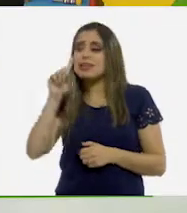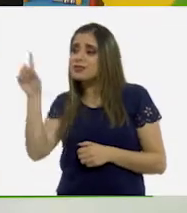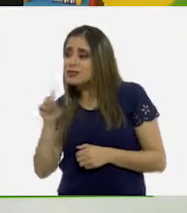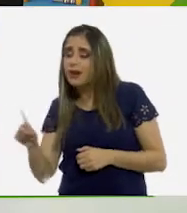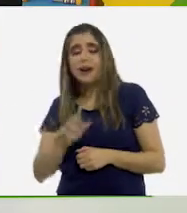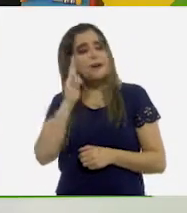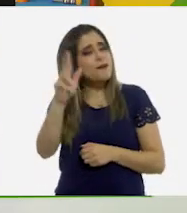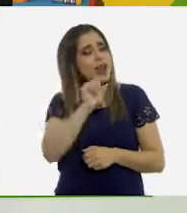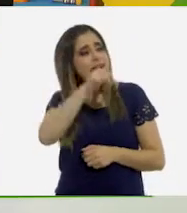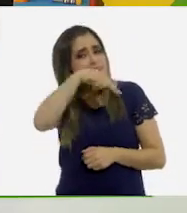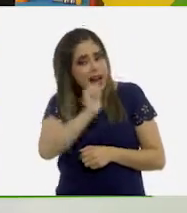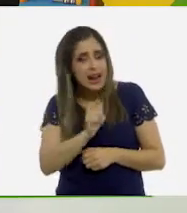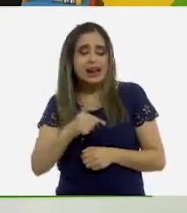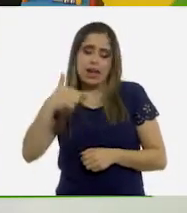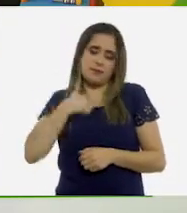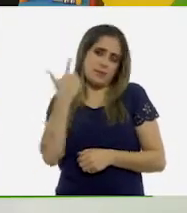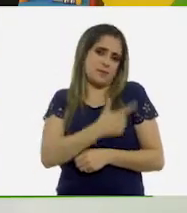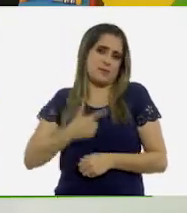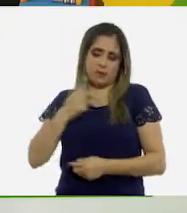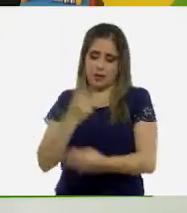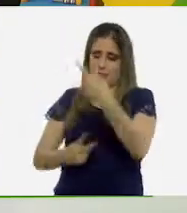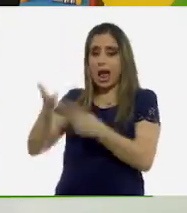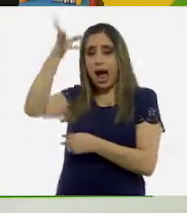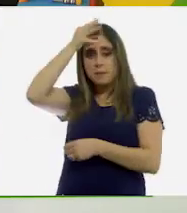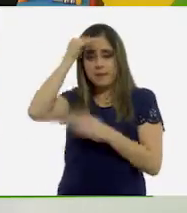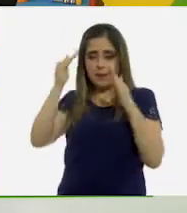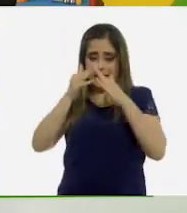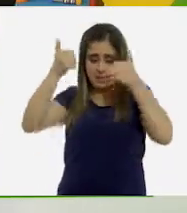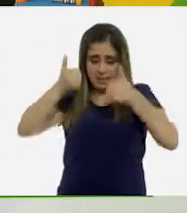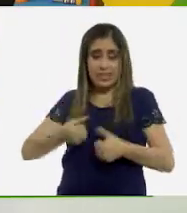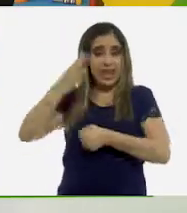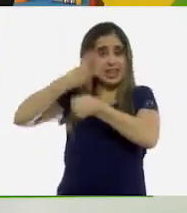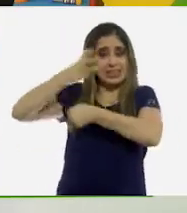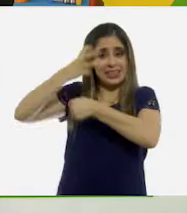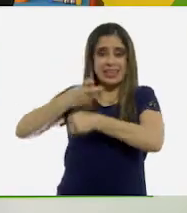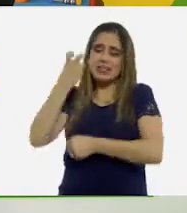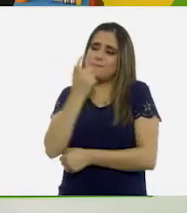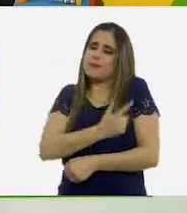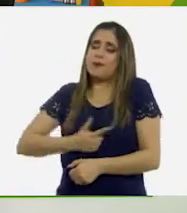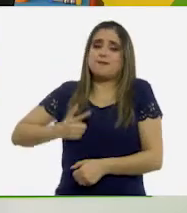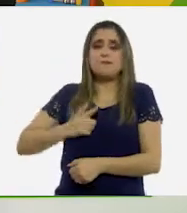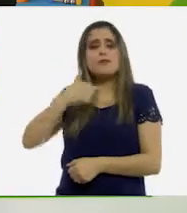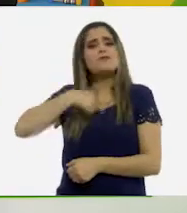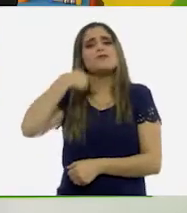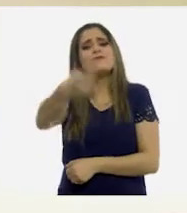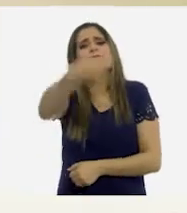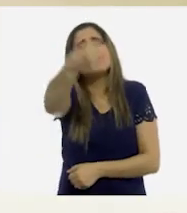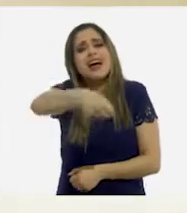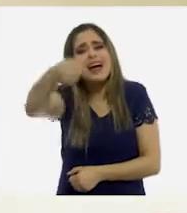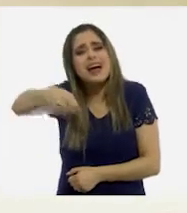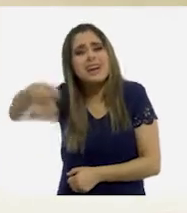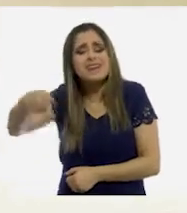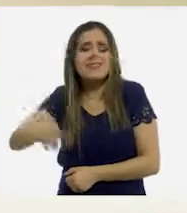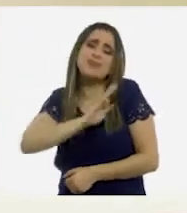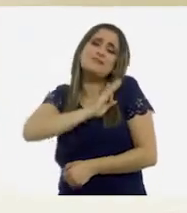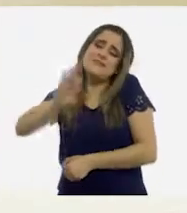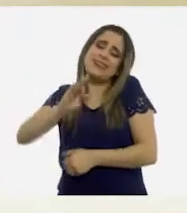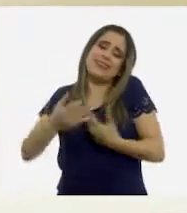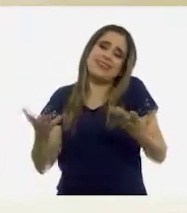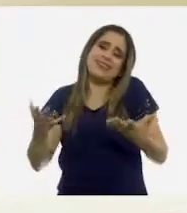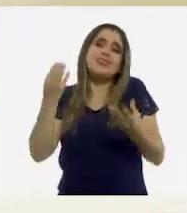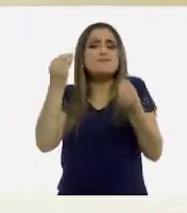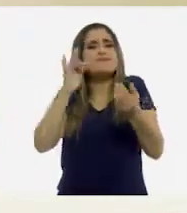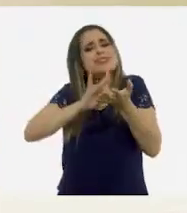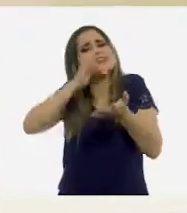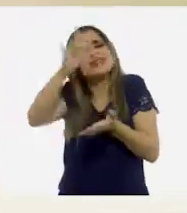¡Me encanta venir a Aprende en Casa 3! Así puedo saludar a las niñas y los niños que nos ven. ¡Muchas gracias